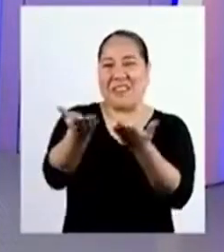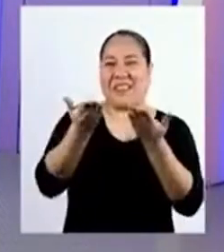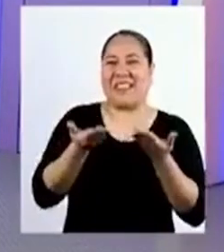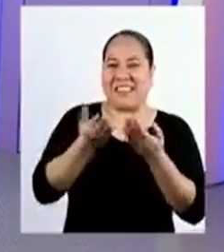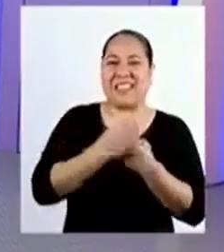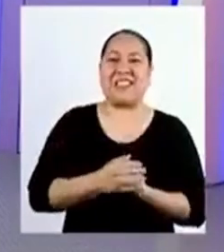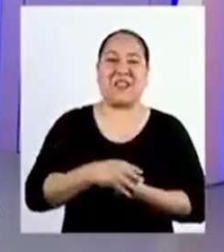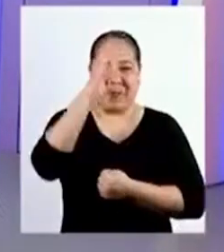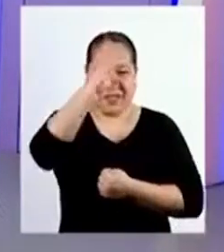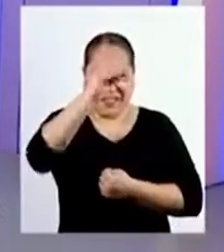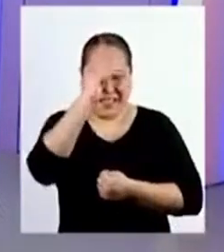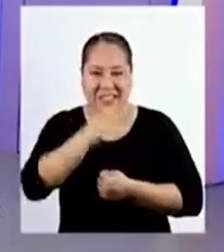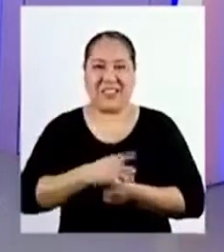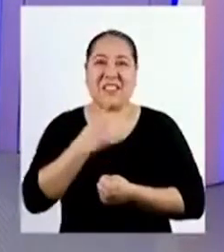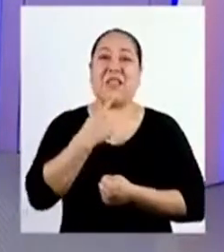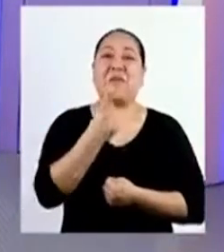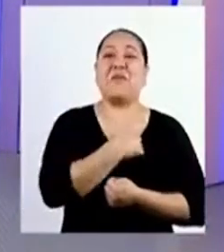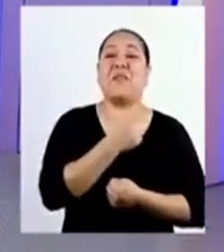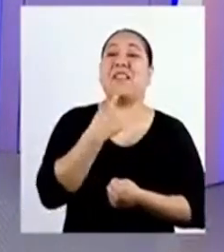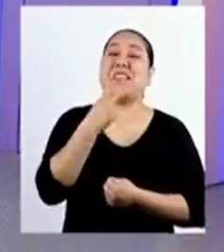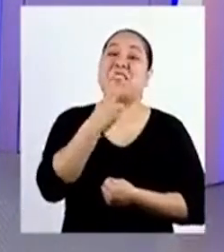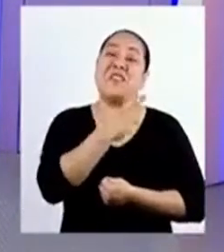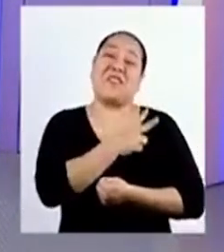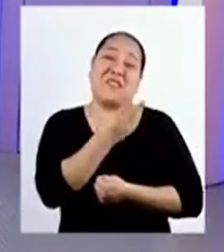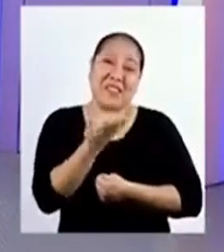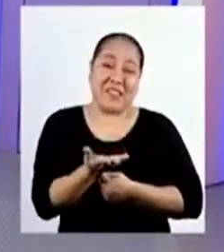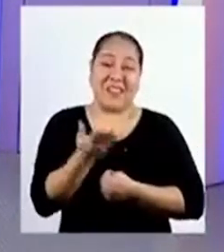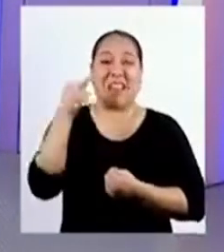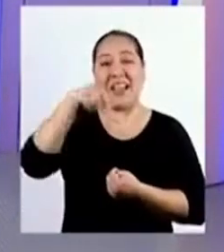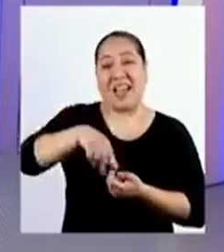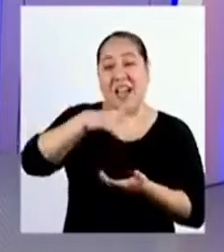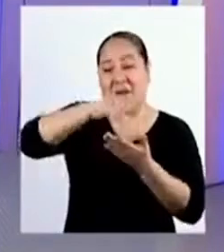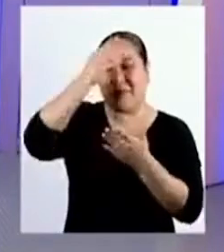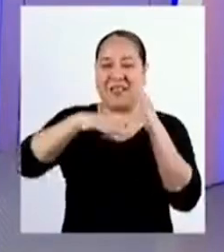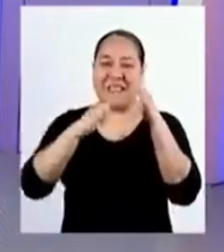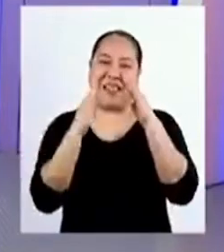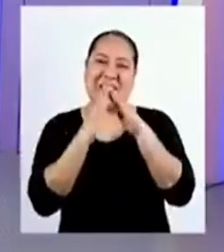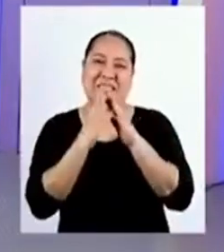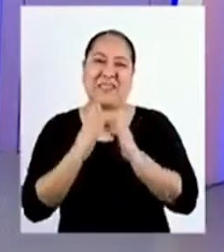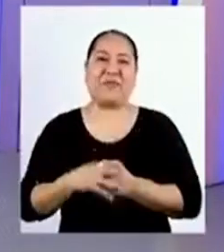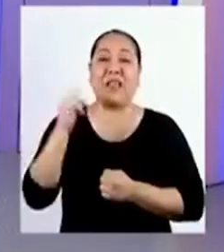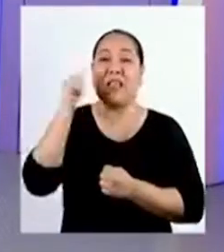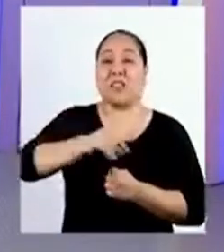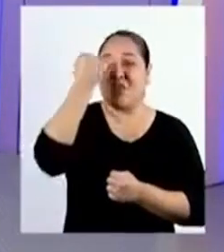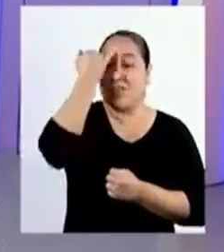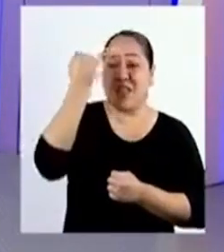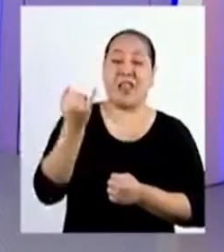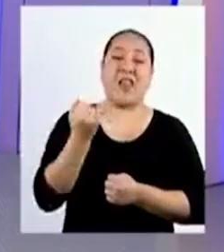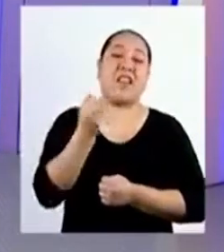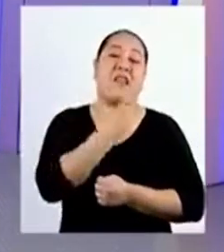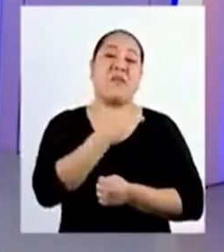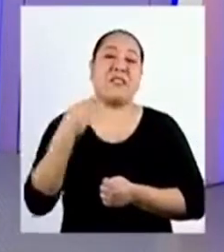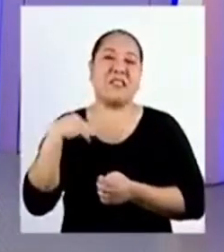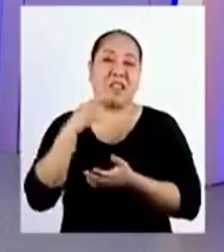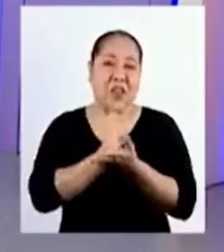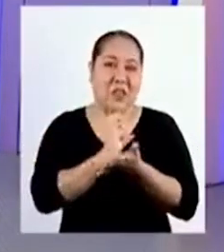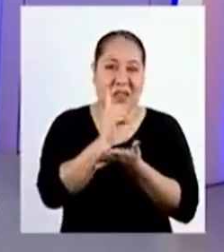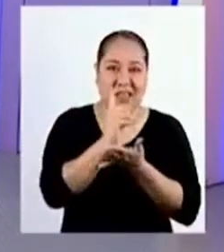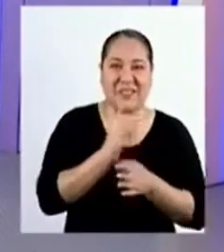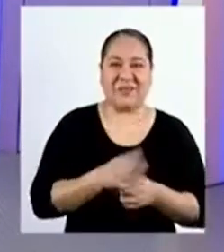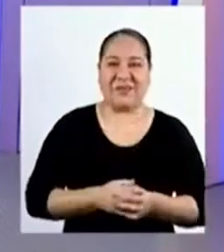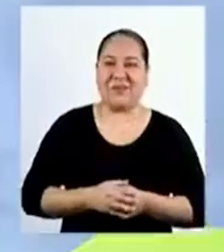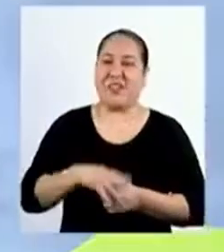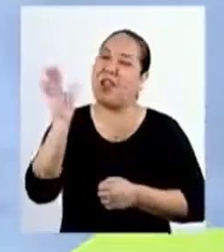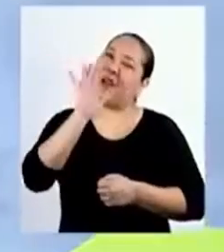Bienvenidas y bienvenidos chicas y chicos de primero y segundo de secundaria a Aprendo en Casa. Esta es una iniciativa del Ministerio de